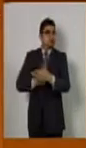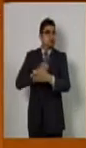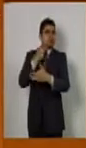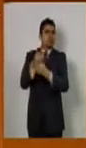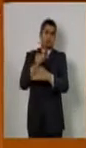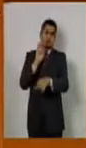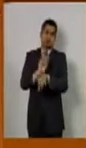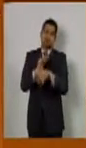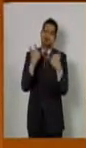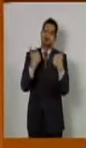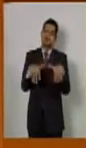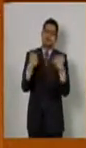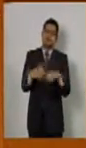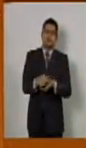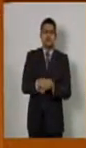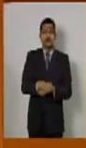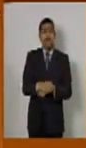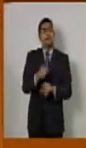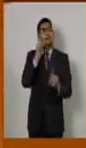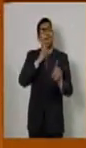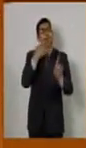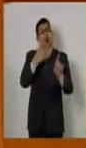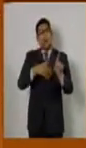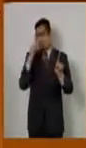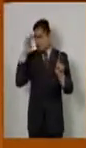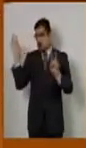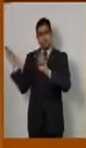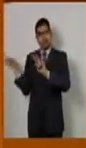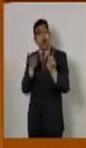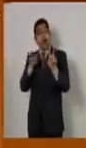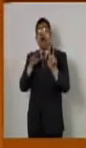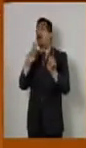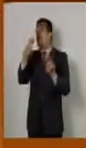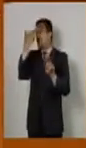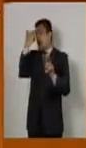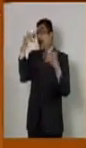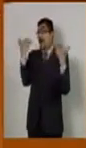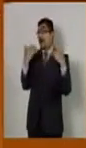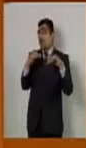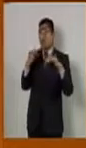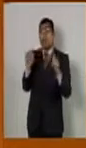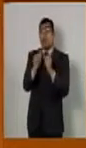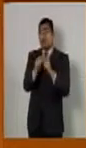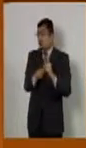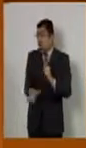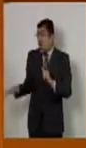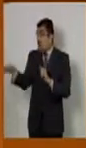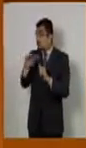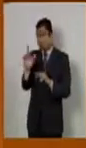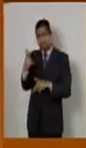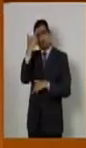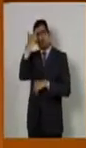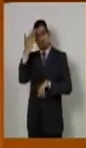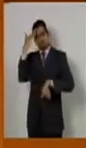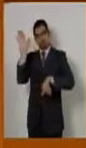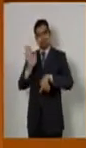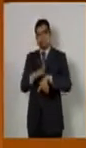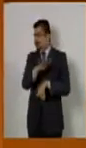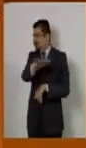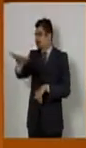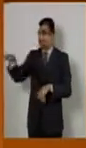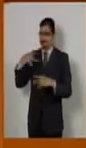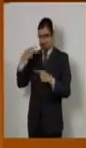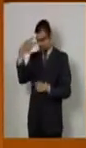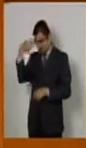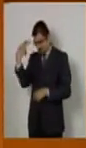son una referencia más rápida a asociar en memoria colectiva, por supuesto, en la memoria colectiva